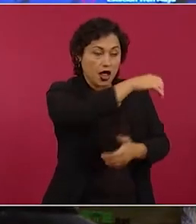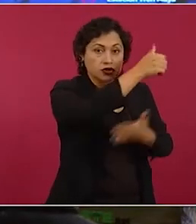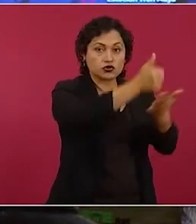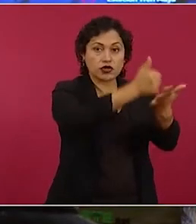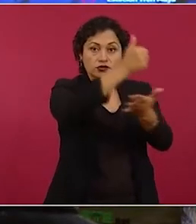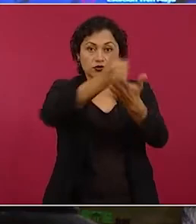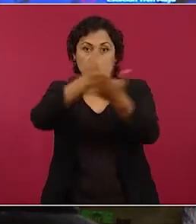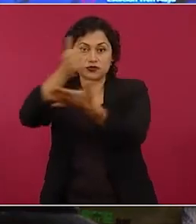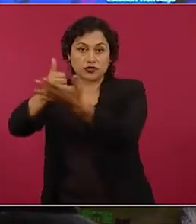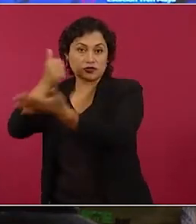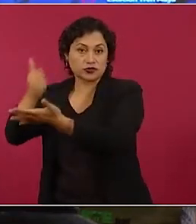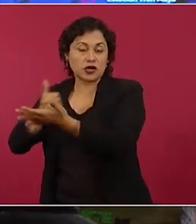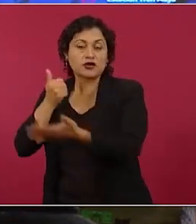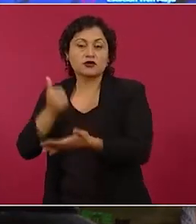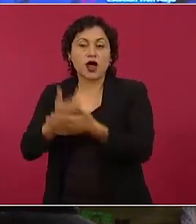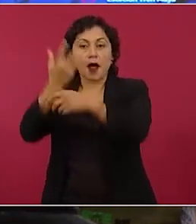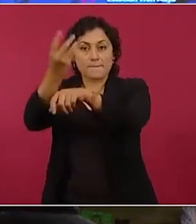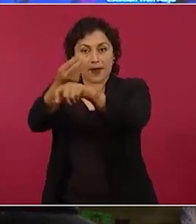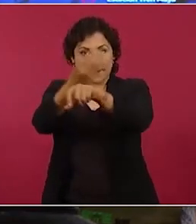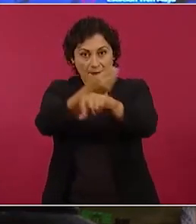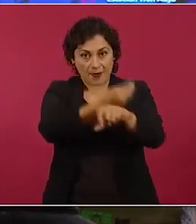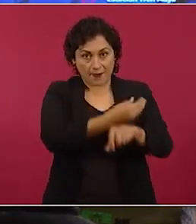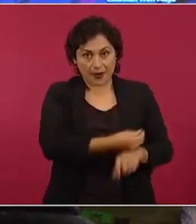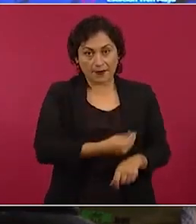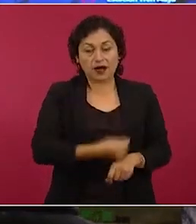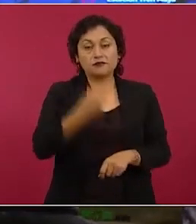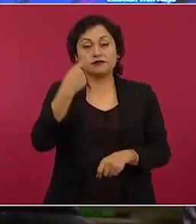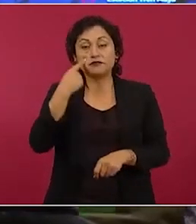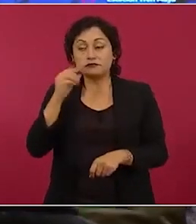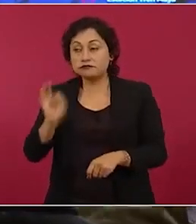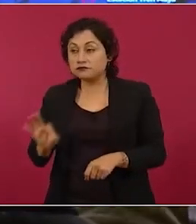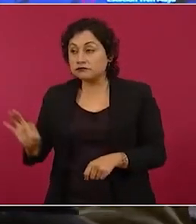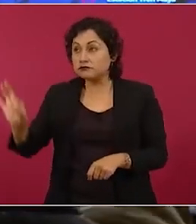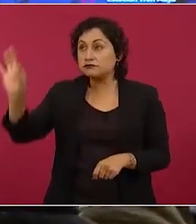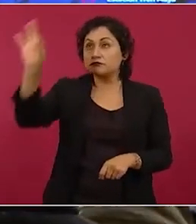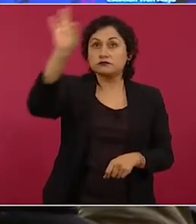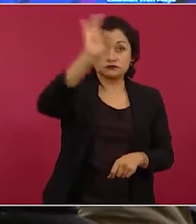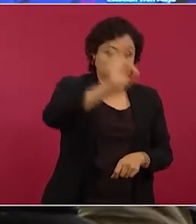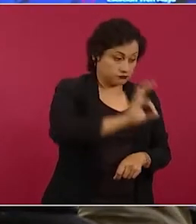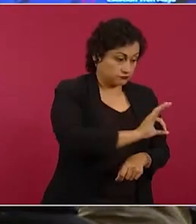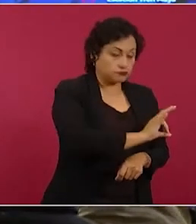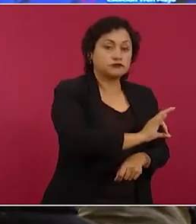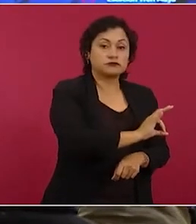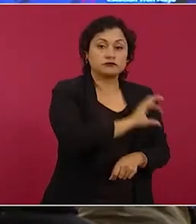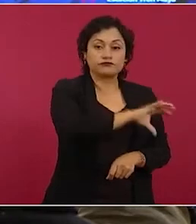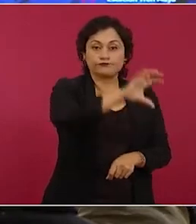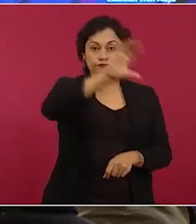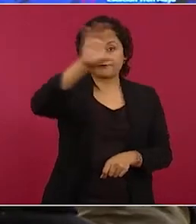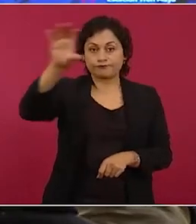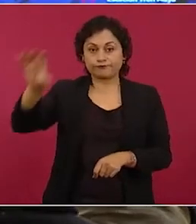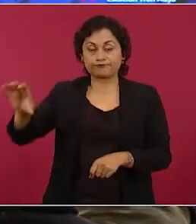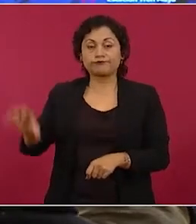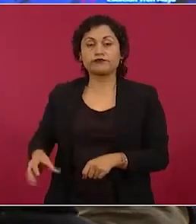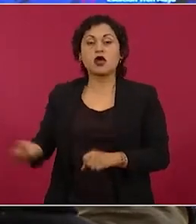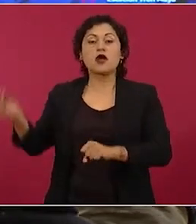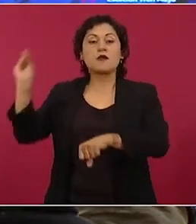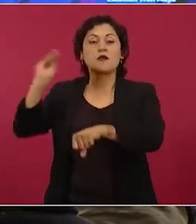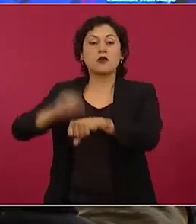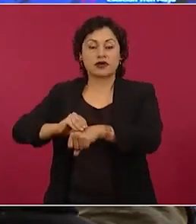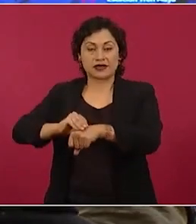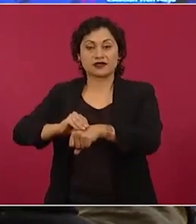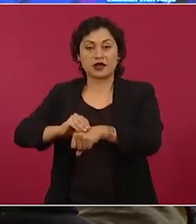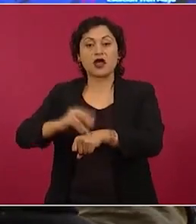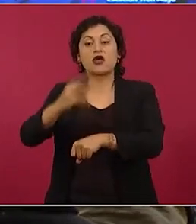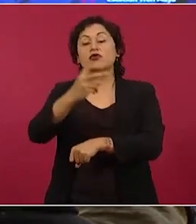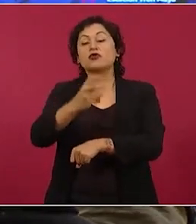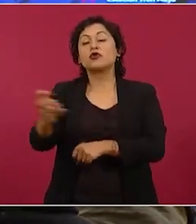se están plantando 200 mil hectáreas de árboles.